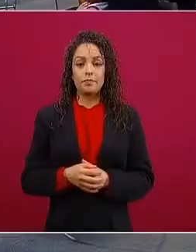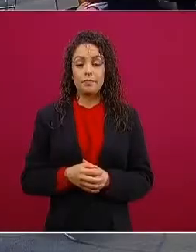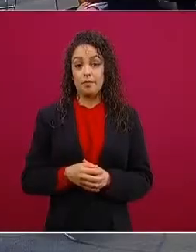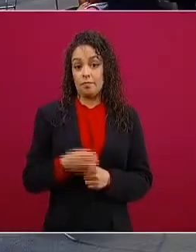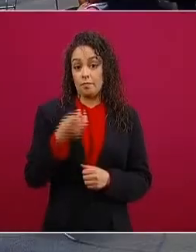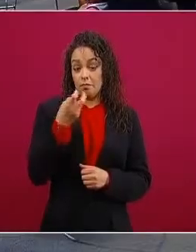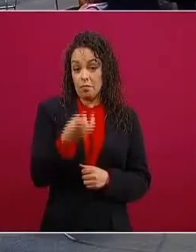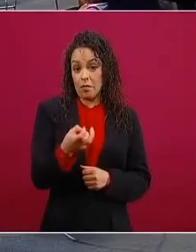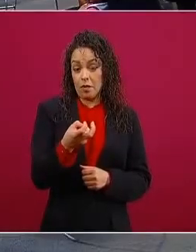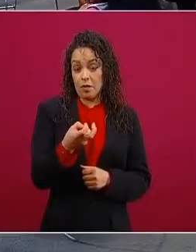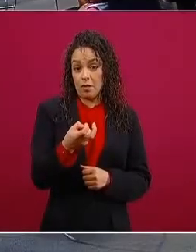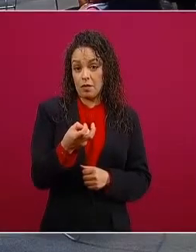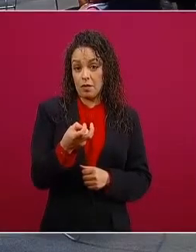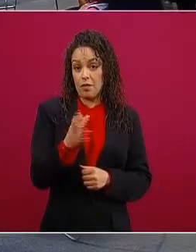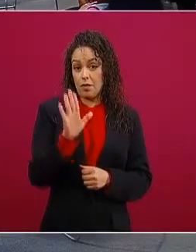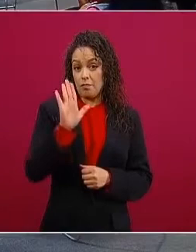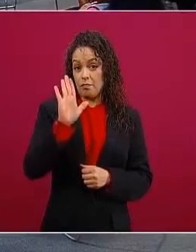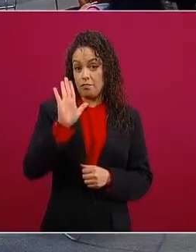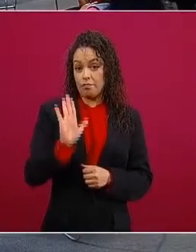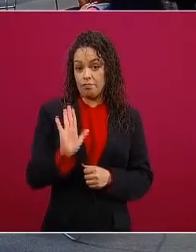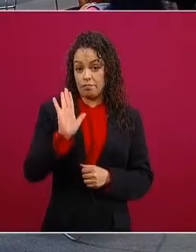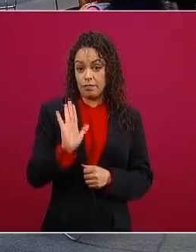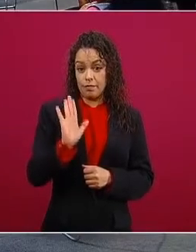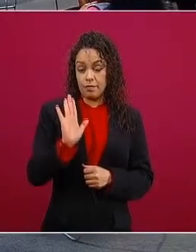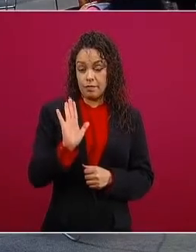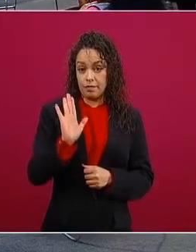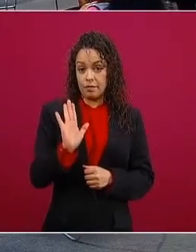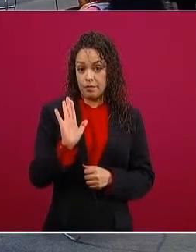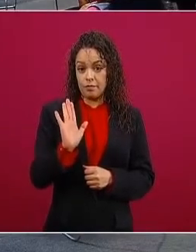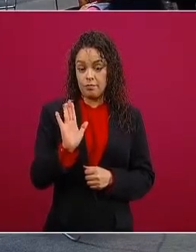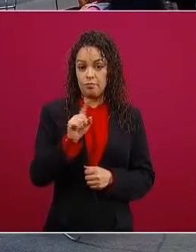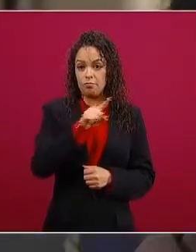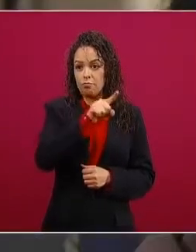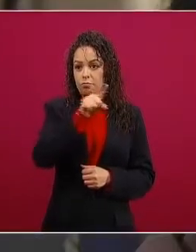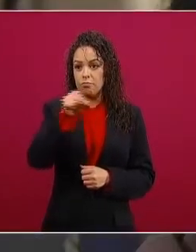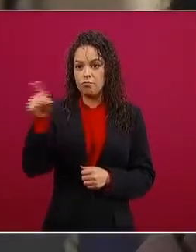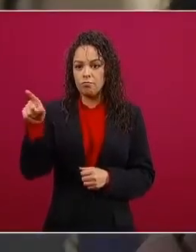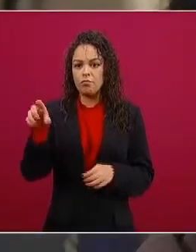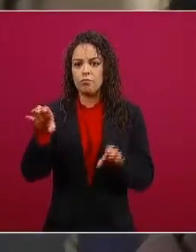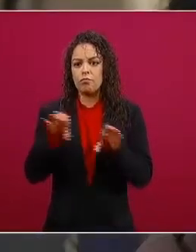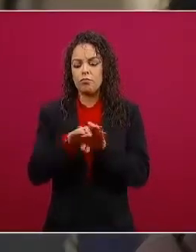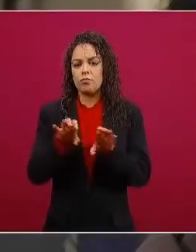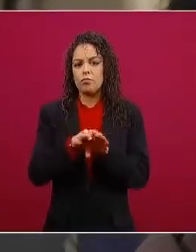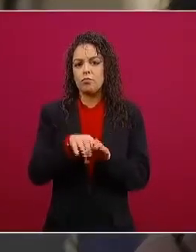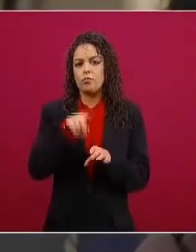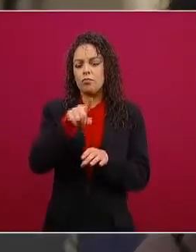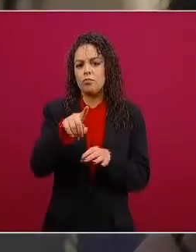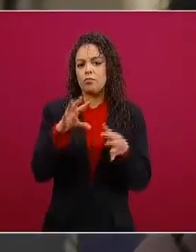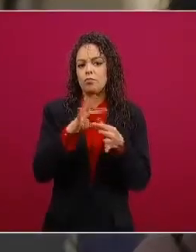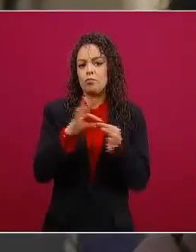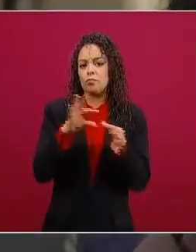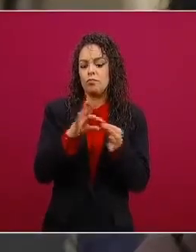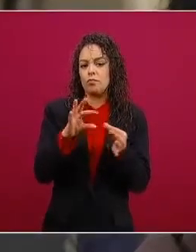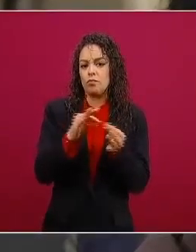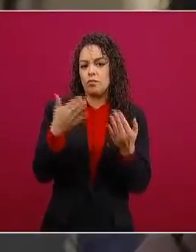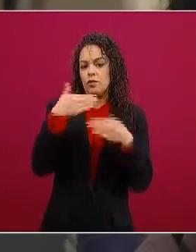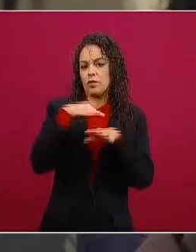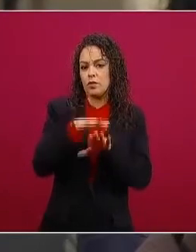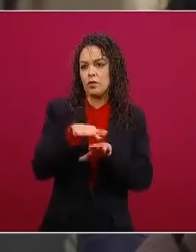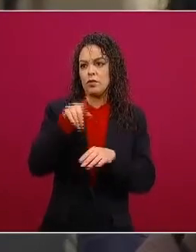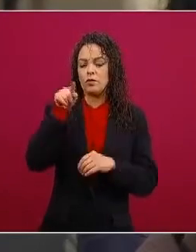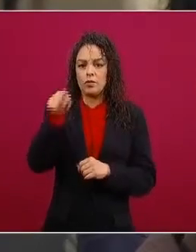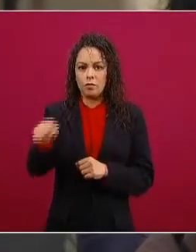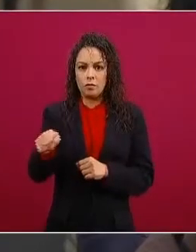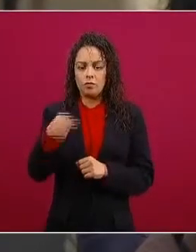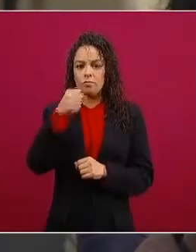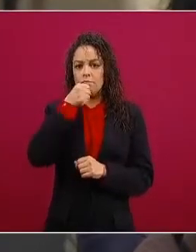hace mide con doble vara a los medios porque acabamos de ver como como un conductor